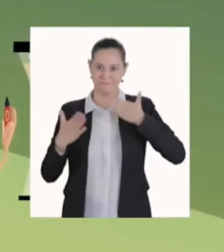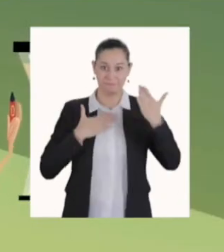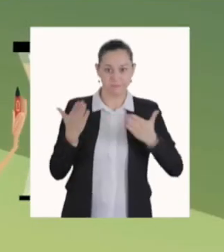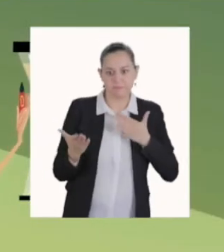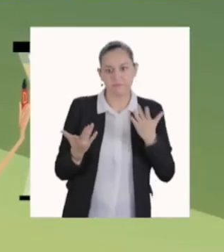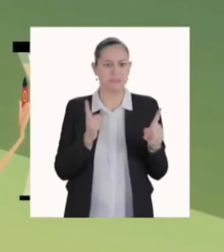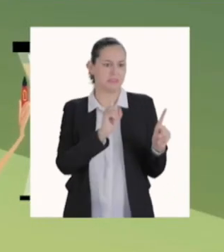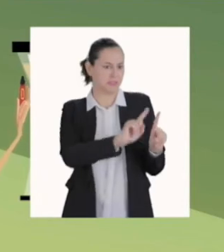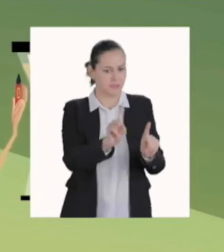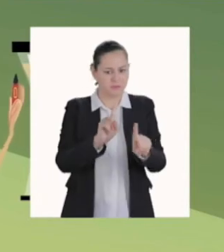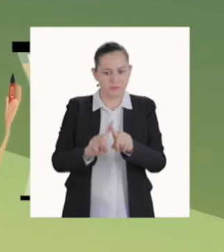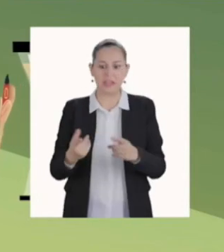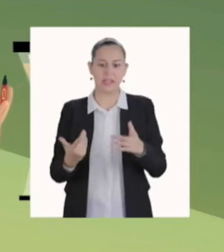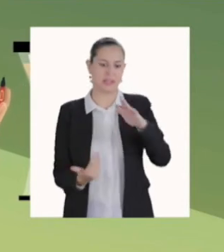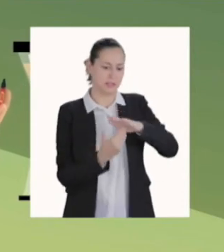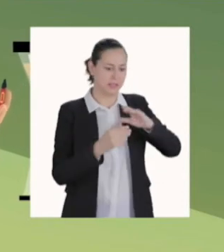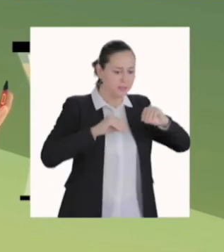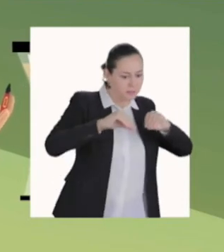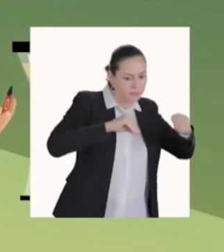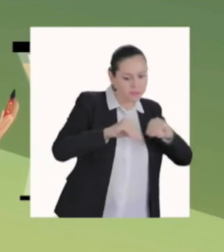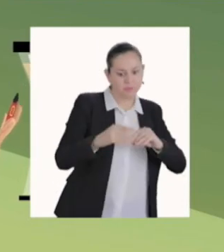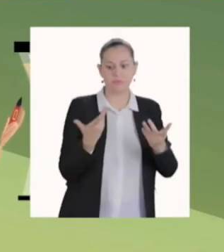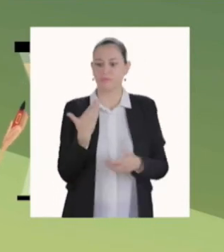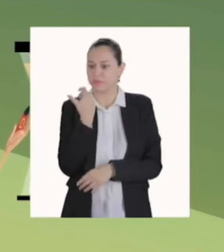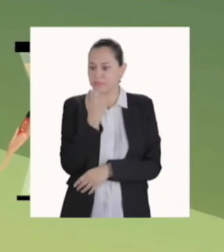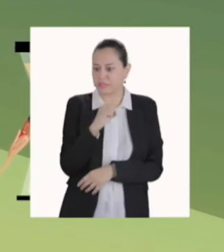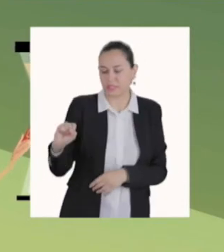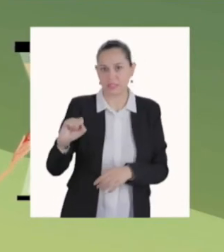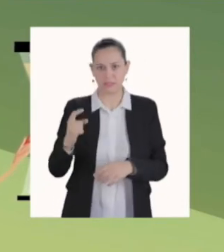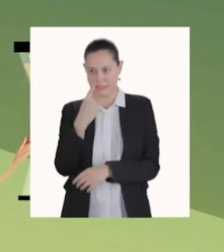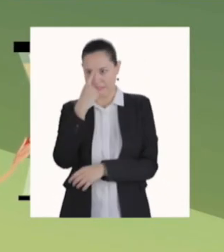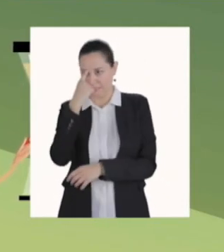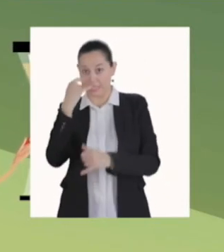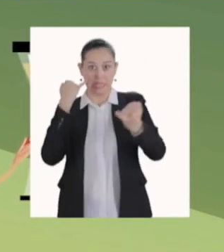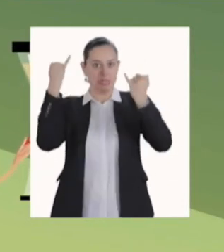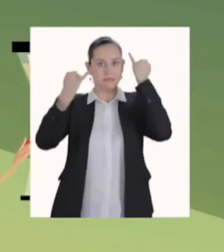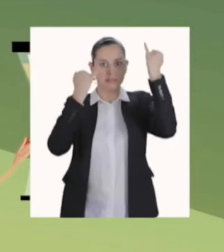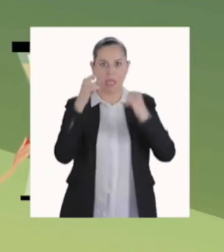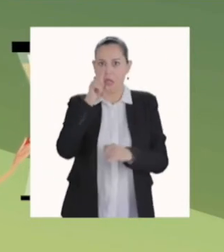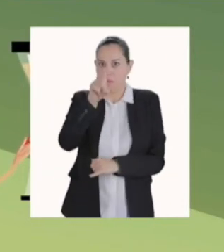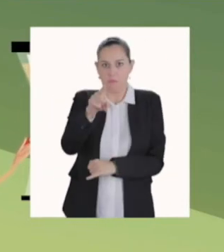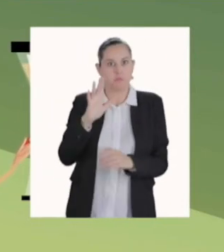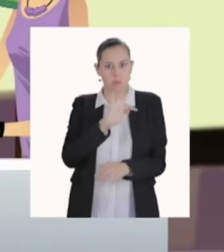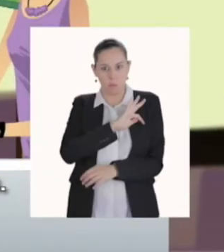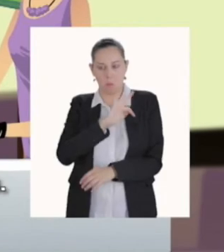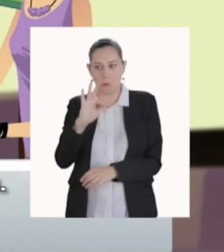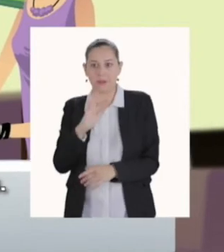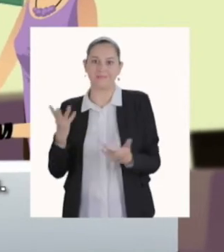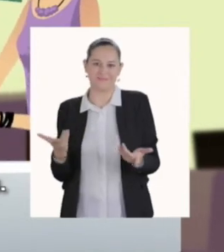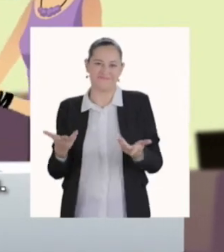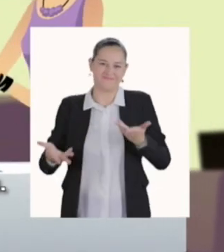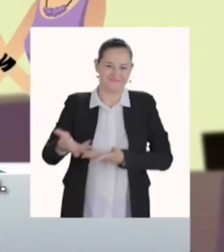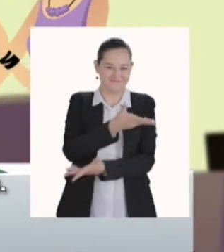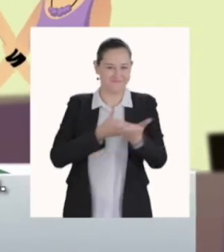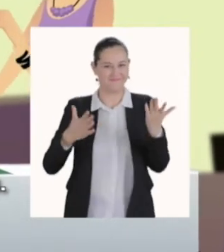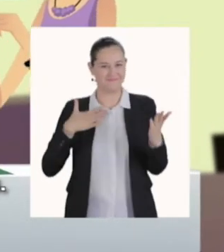Hay para todos los gustos. Juegos de mesa, de destreza, concentración. Puedes inventar los tuyos. Así estarán mejor y más